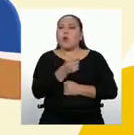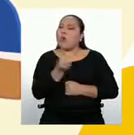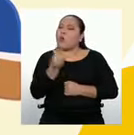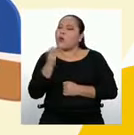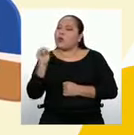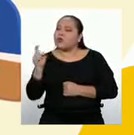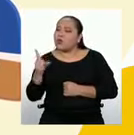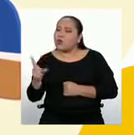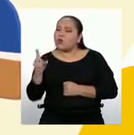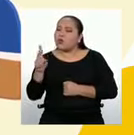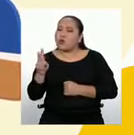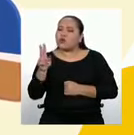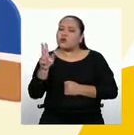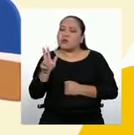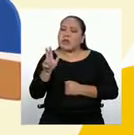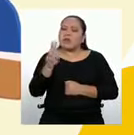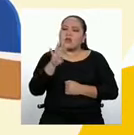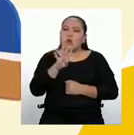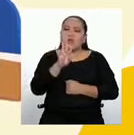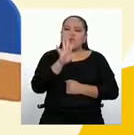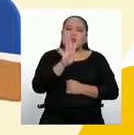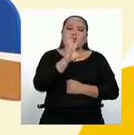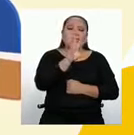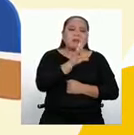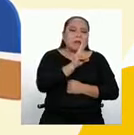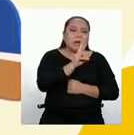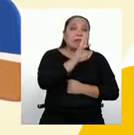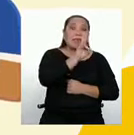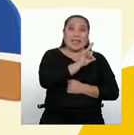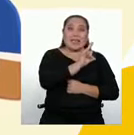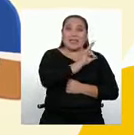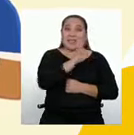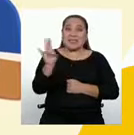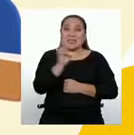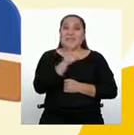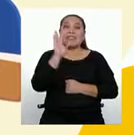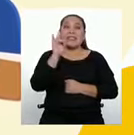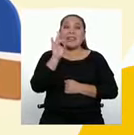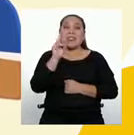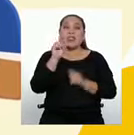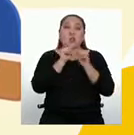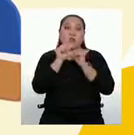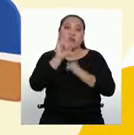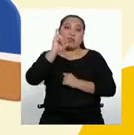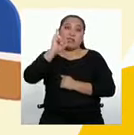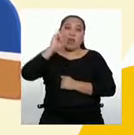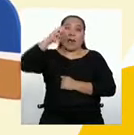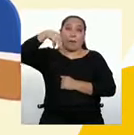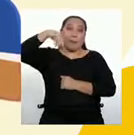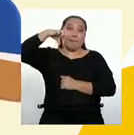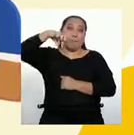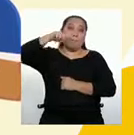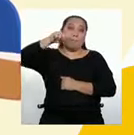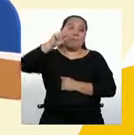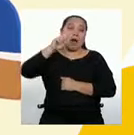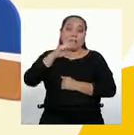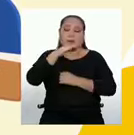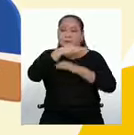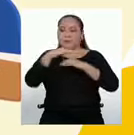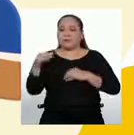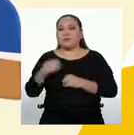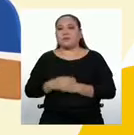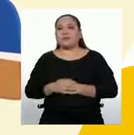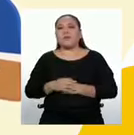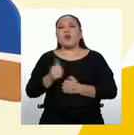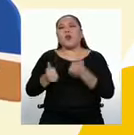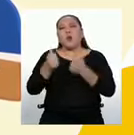tenemos? Contamos y vemos que son 7 datos. El 7 es un número impar. Vamos a encontrar el valor que se